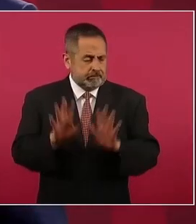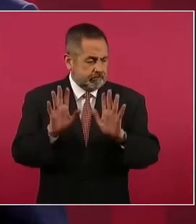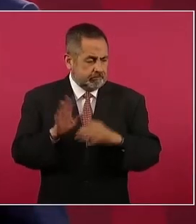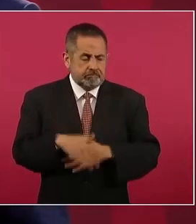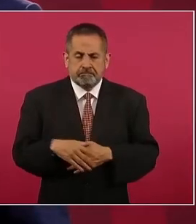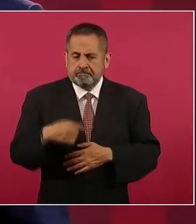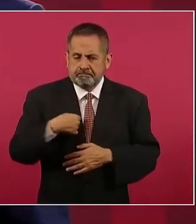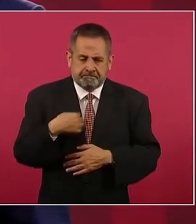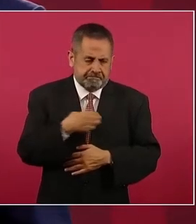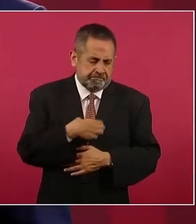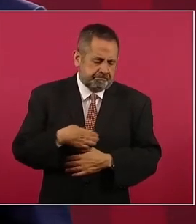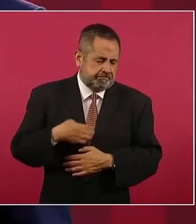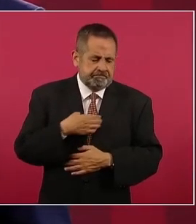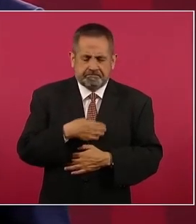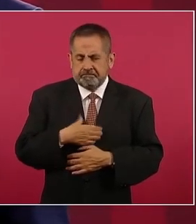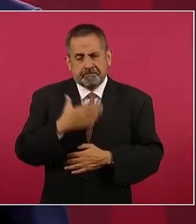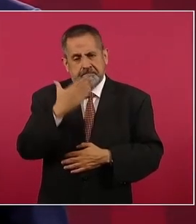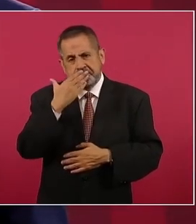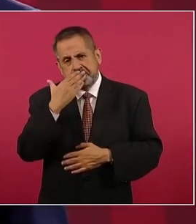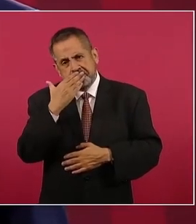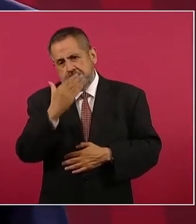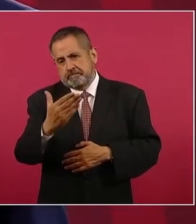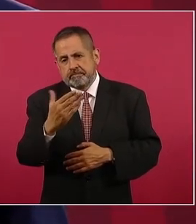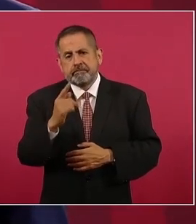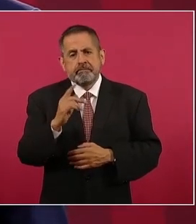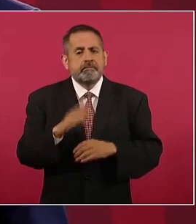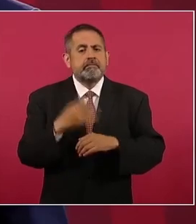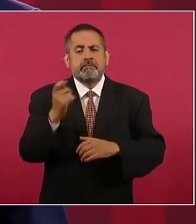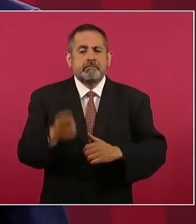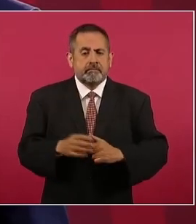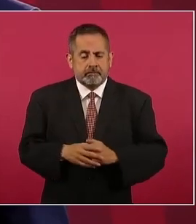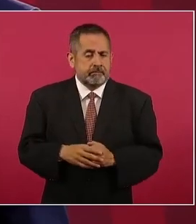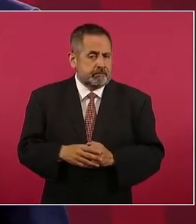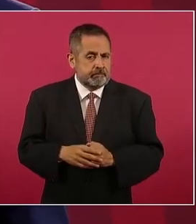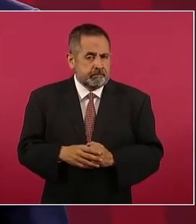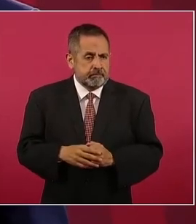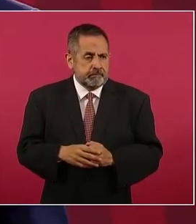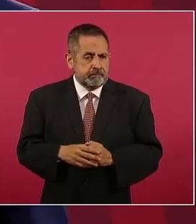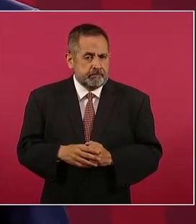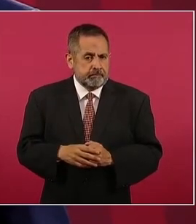contento porque nosotros